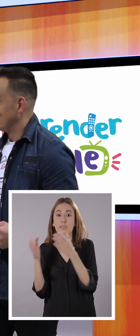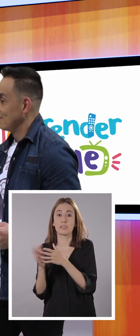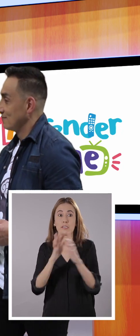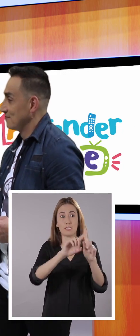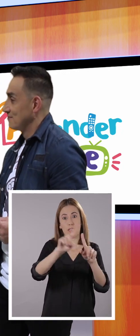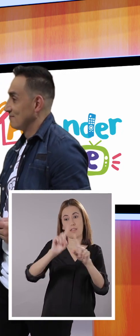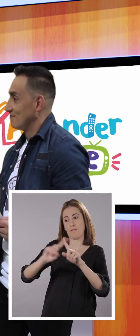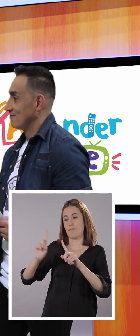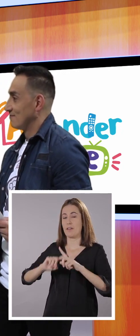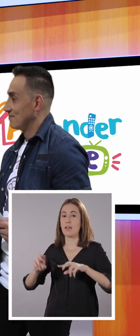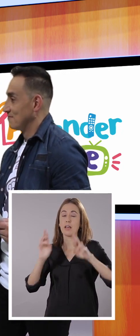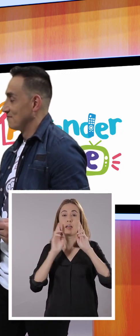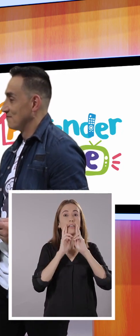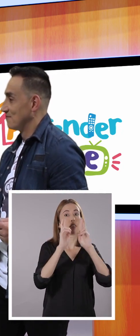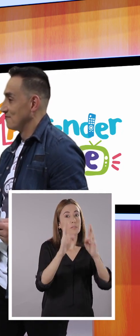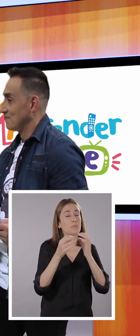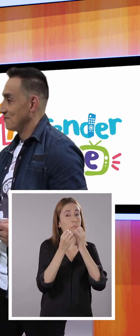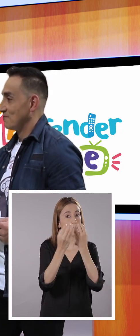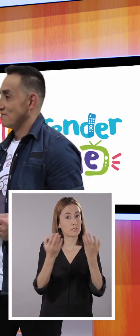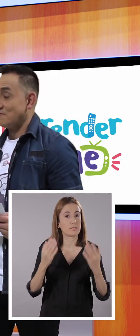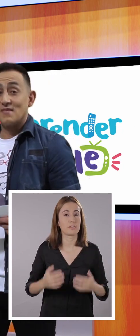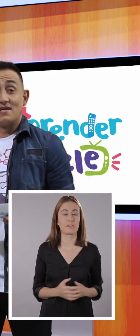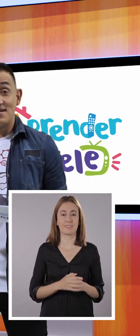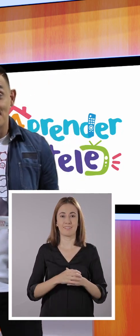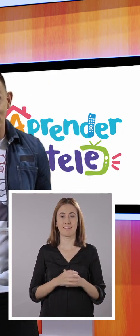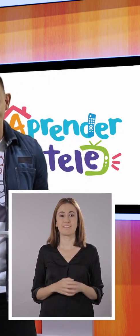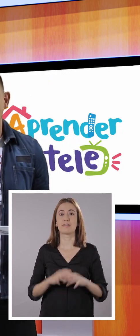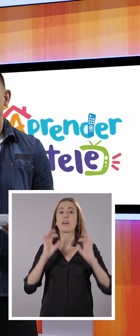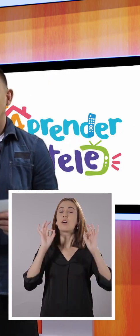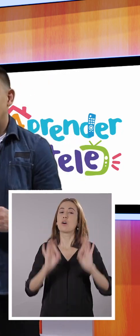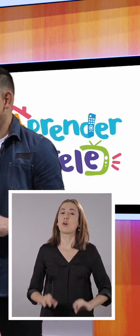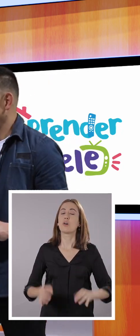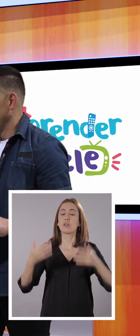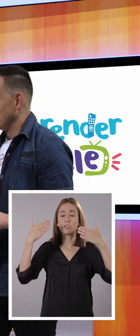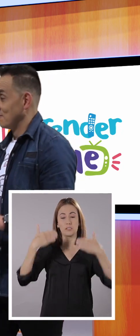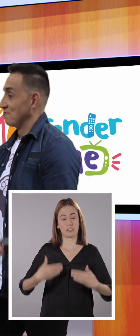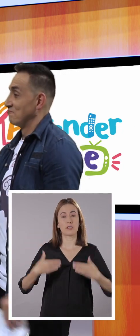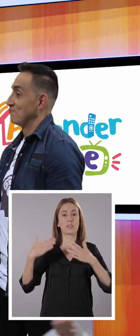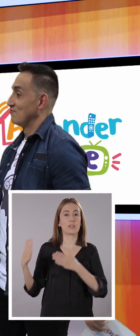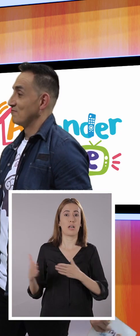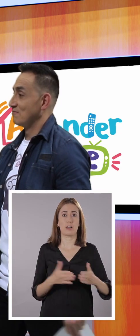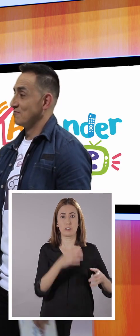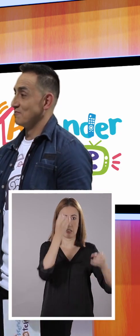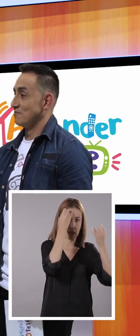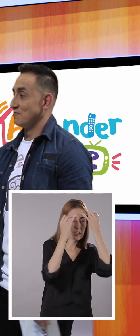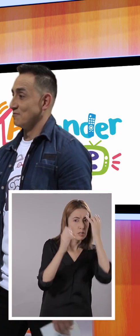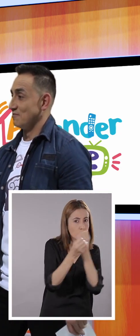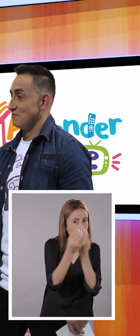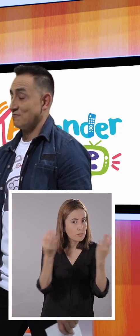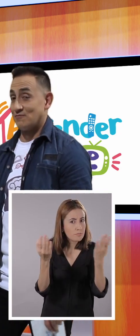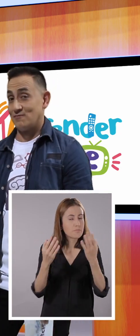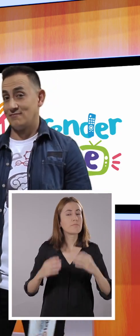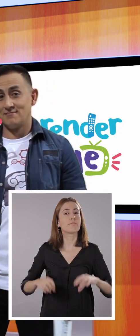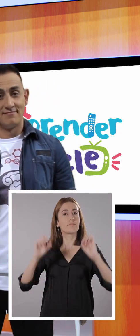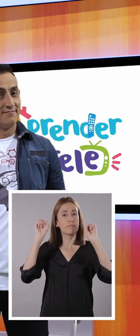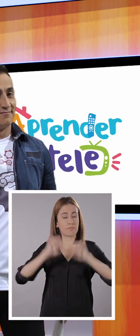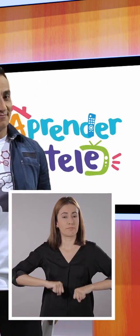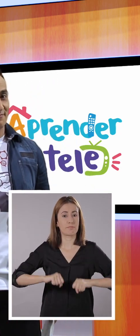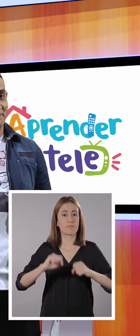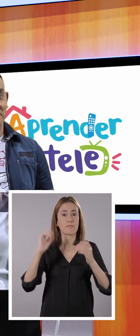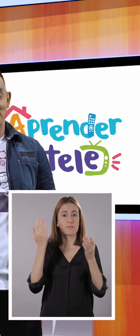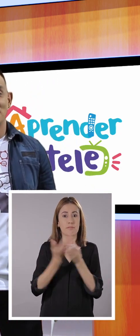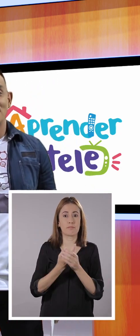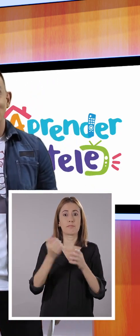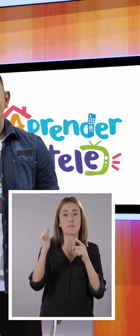diferentes respuestas con nuestros amigos o colegas. Así es. Listo, chicos. Están listos para sacar sus ideas principales.